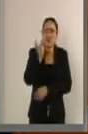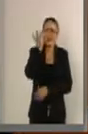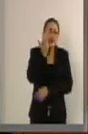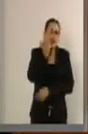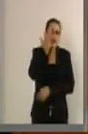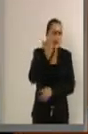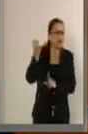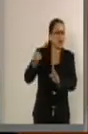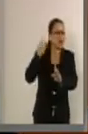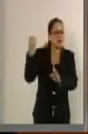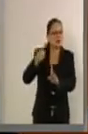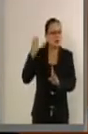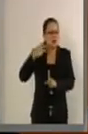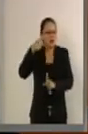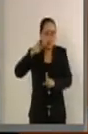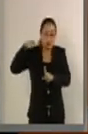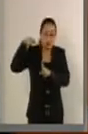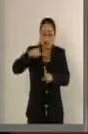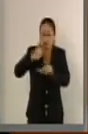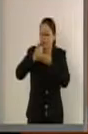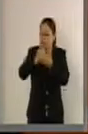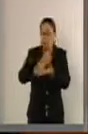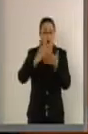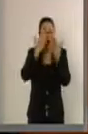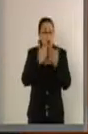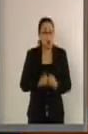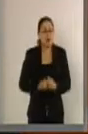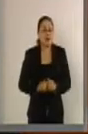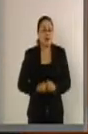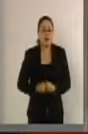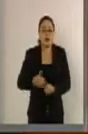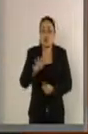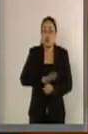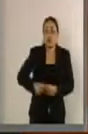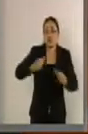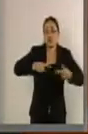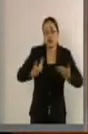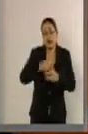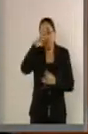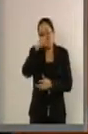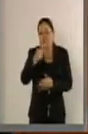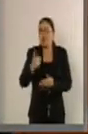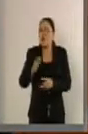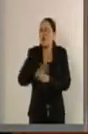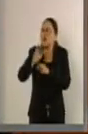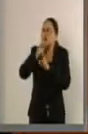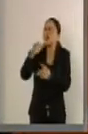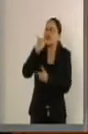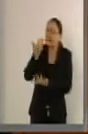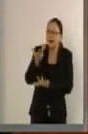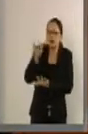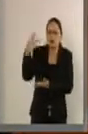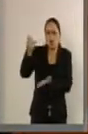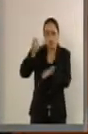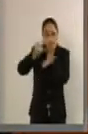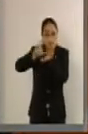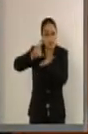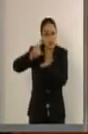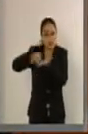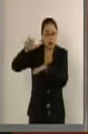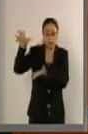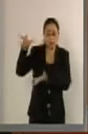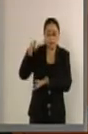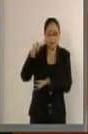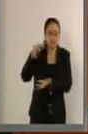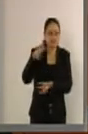La respuesta que piden los mexicanos es muy sencilla. Que sus impuestos vayan a atender